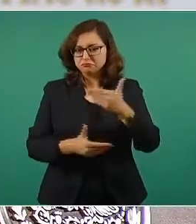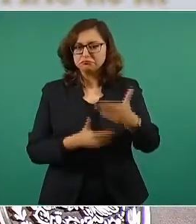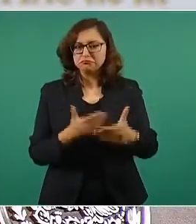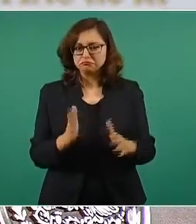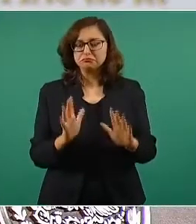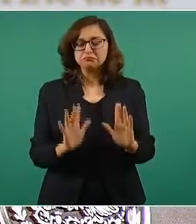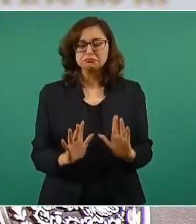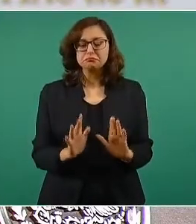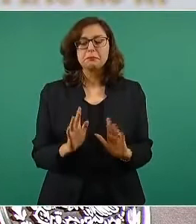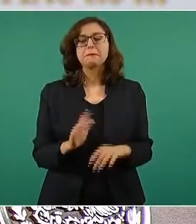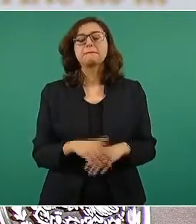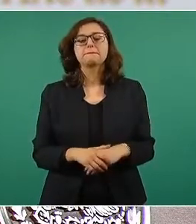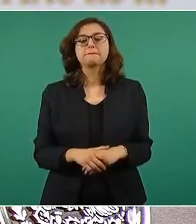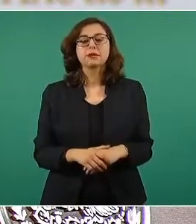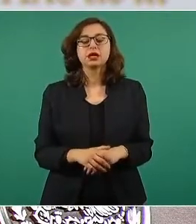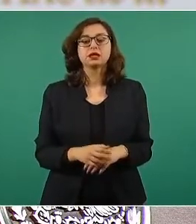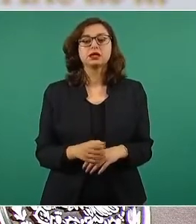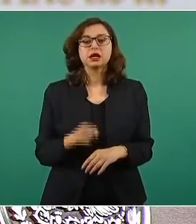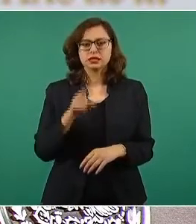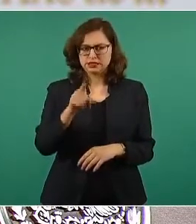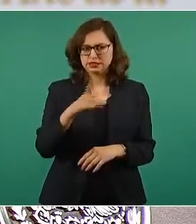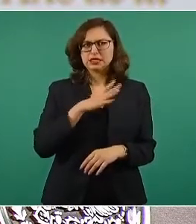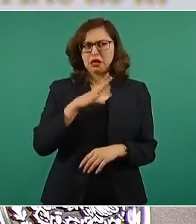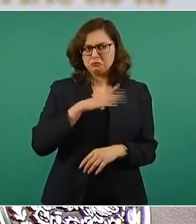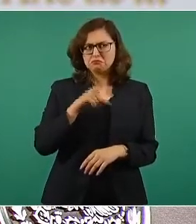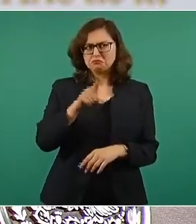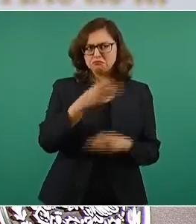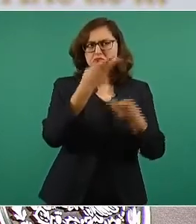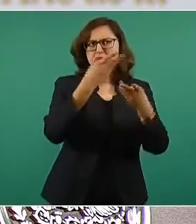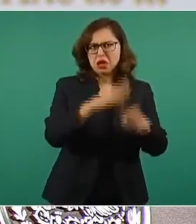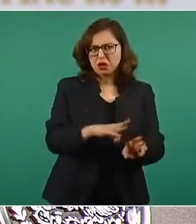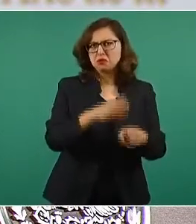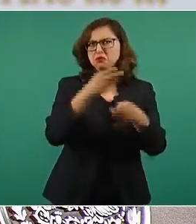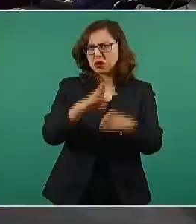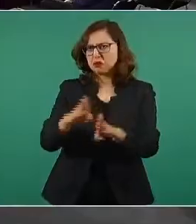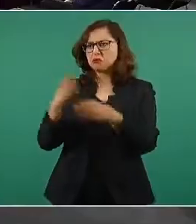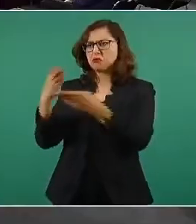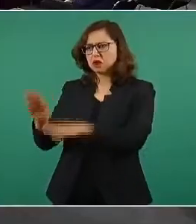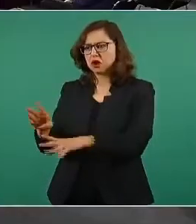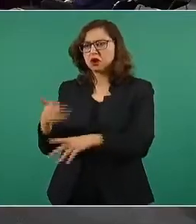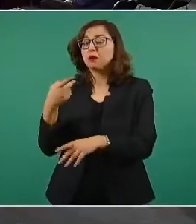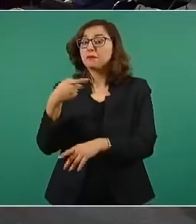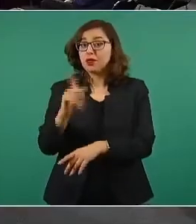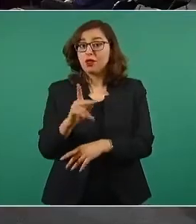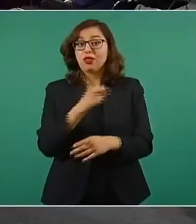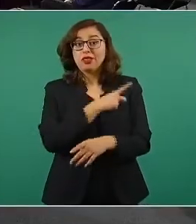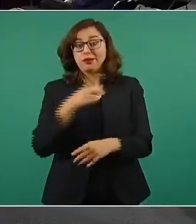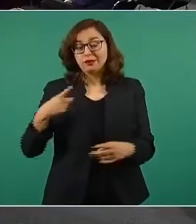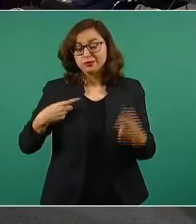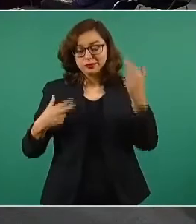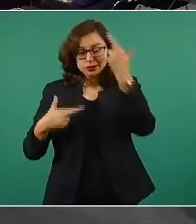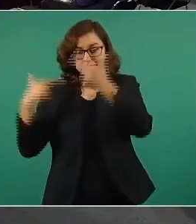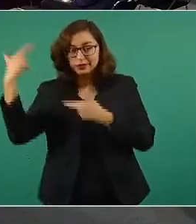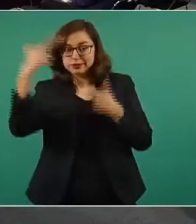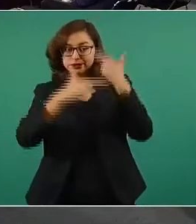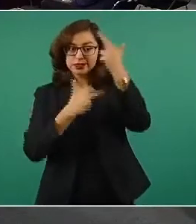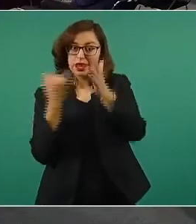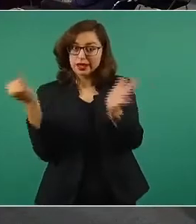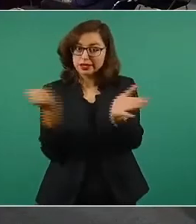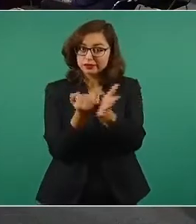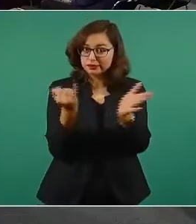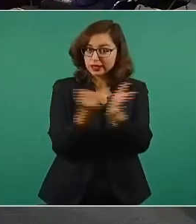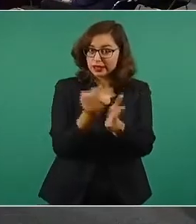Está este banco, el que tú mencionas. Esto tiene que ver mucho con tasas de interés. Hay